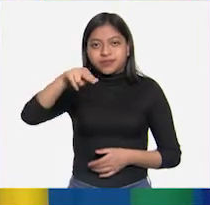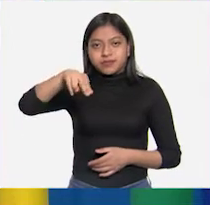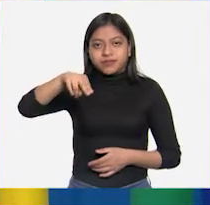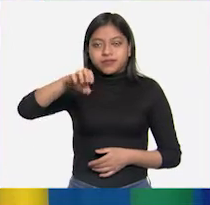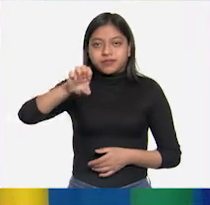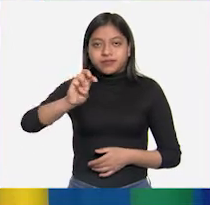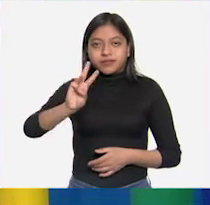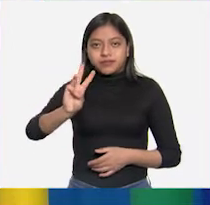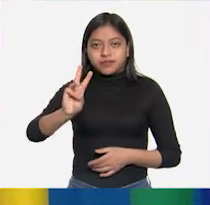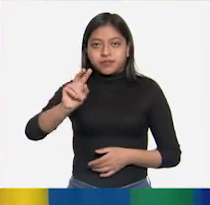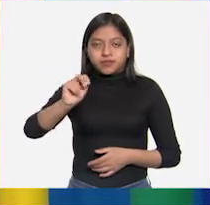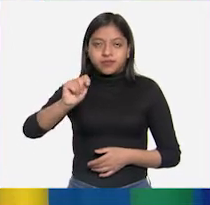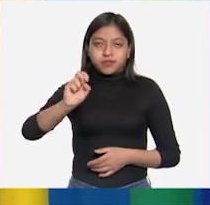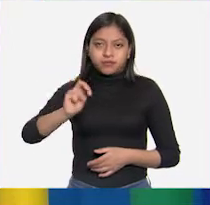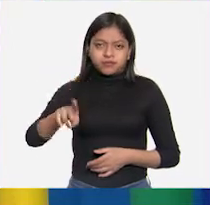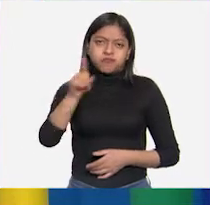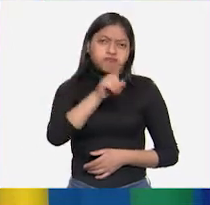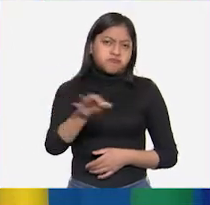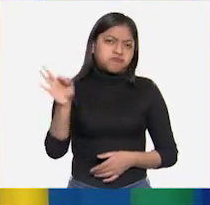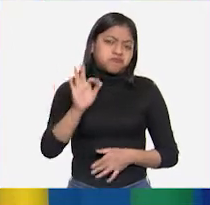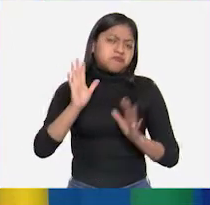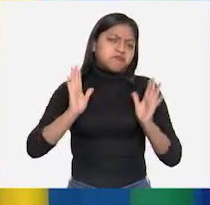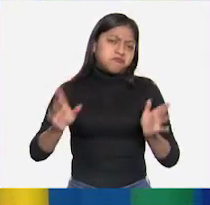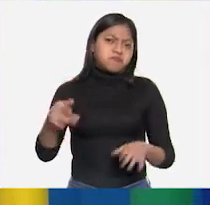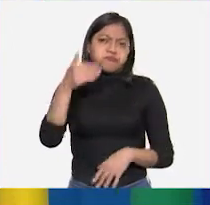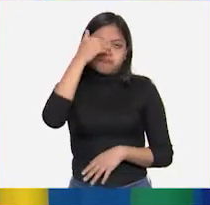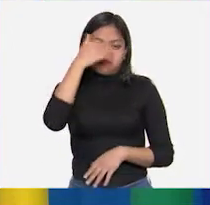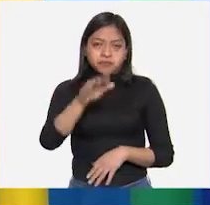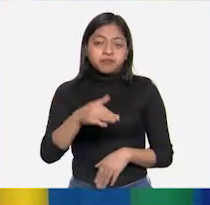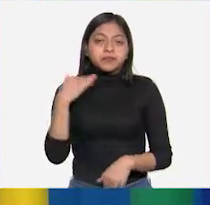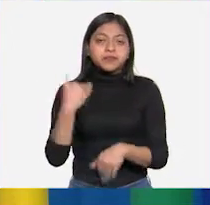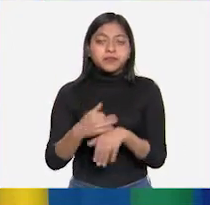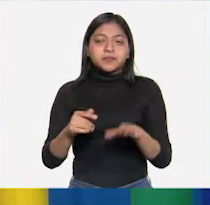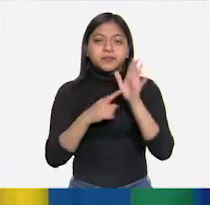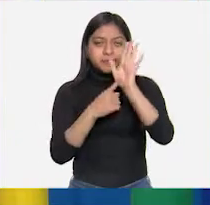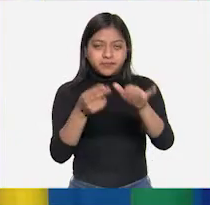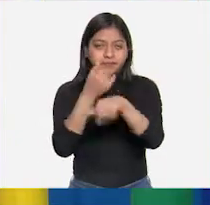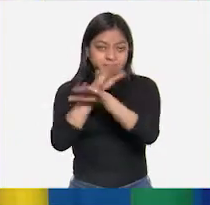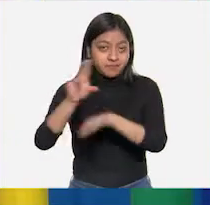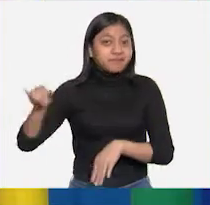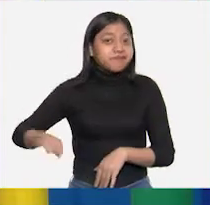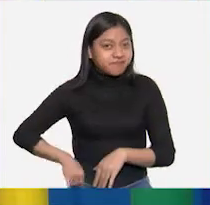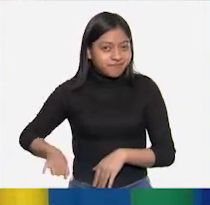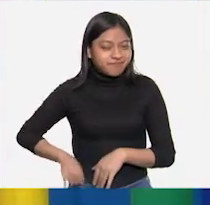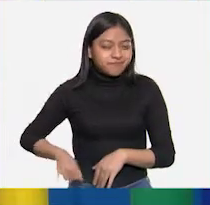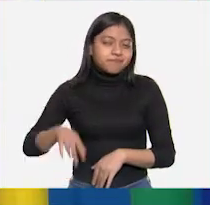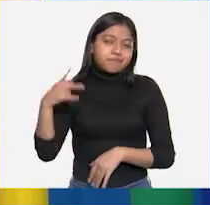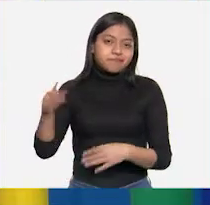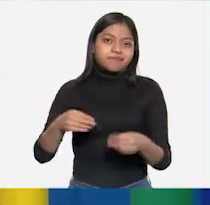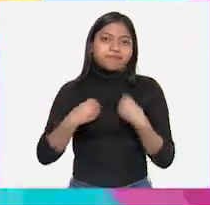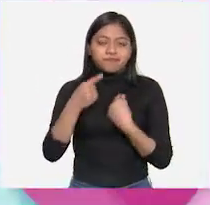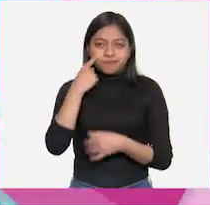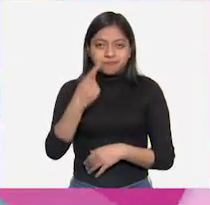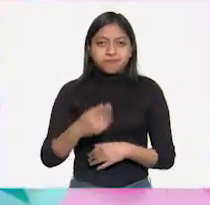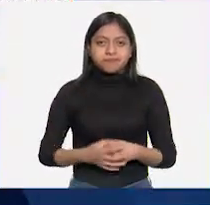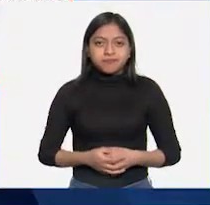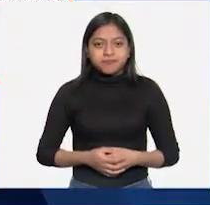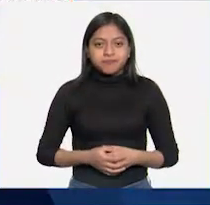Seguramente has escuchado hablar de él y yo tengo ahorita algunos datos muy interesantes. En el siguiente,